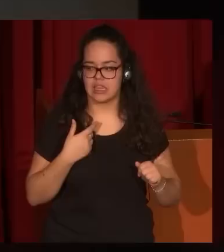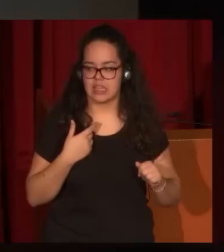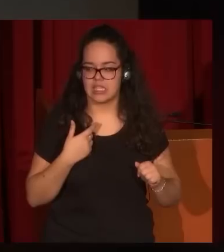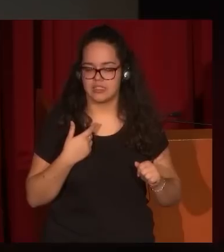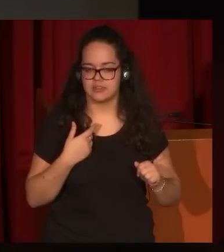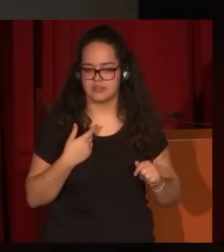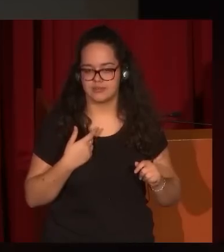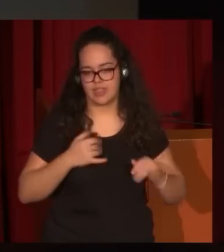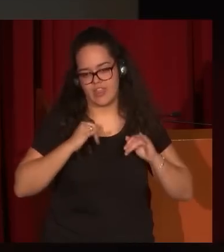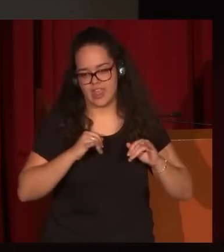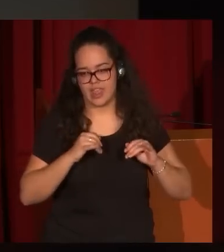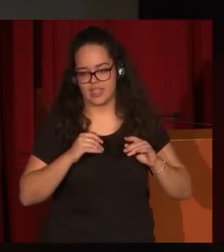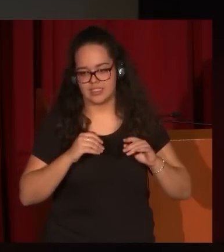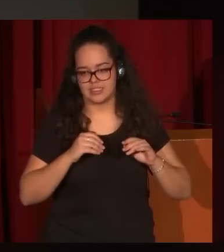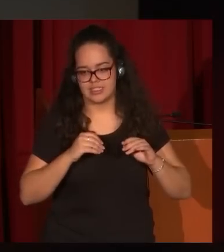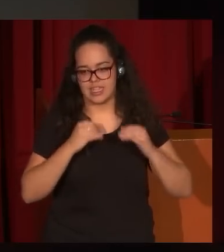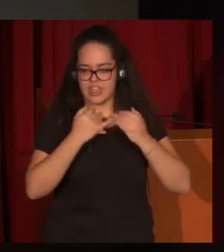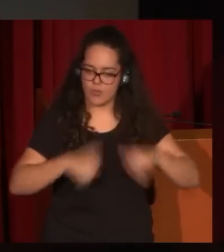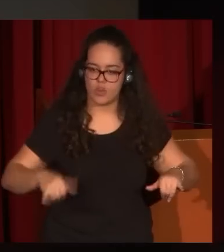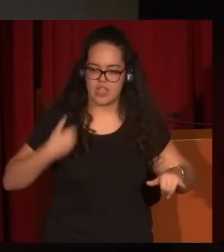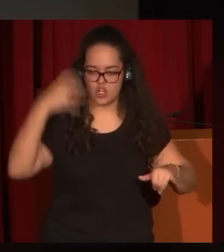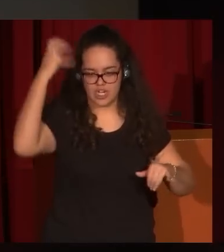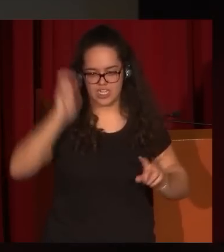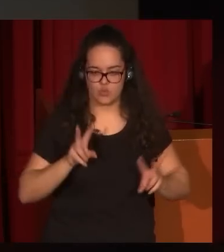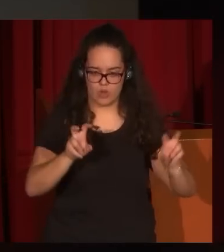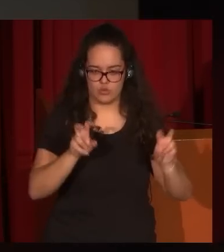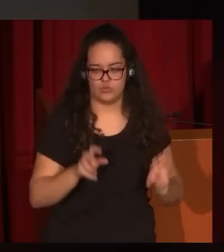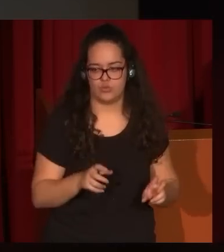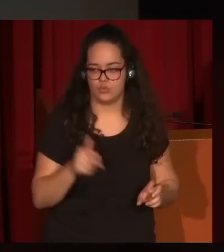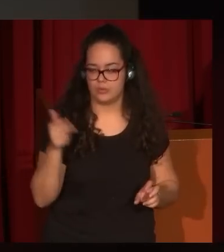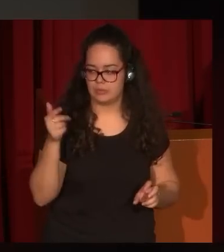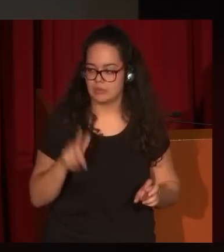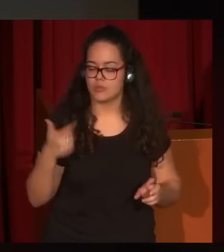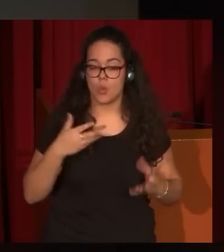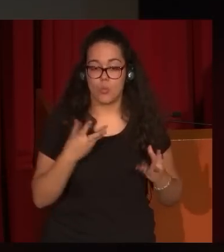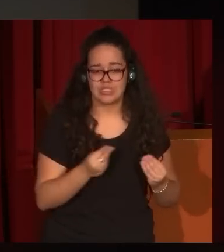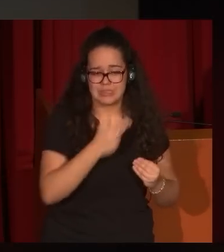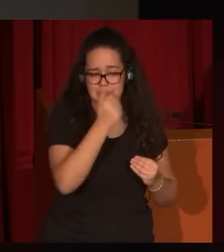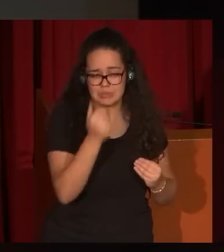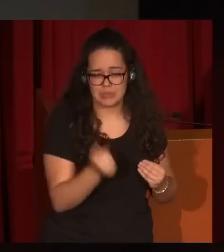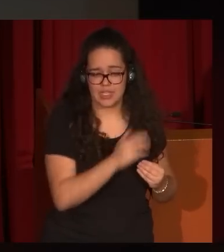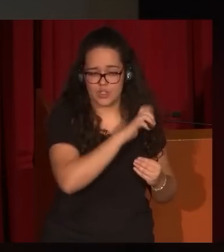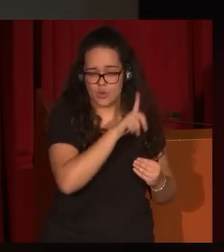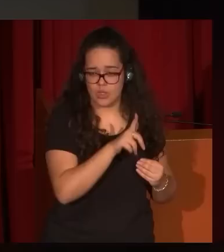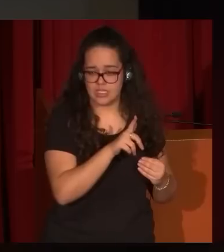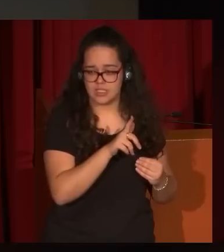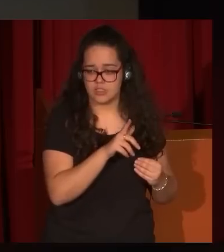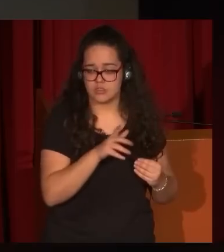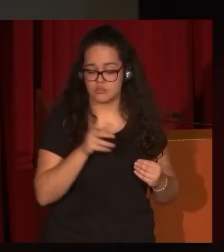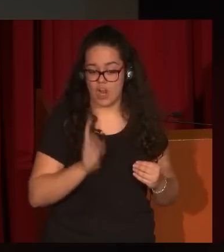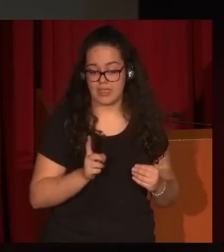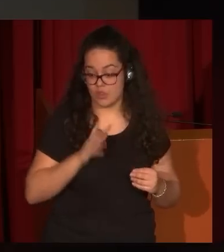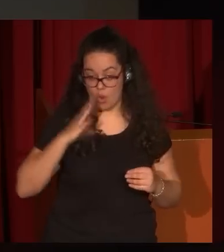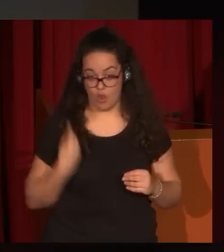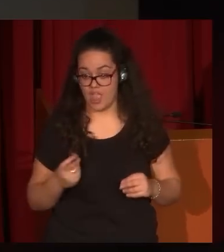la Catedral de Toledo. Tiene muchísimas, muchas pinturas Eugenio Lucas evocando, no solamente hace lo mismo que con Goya,